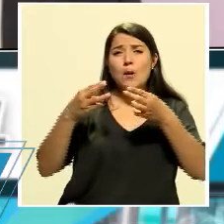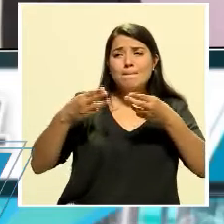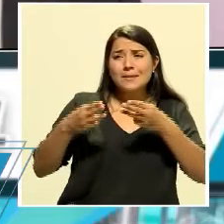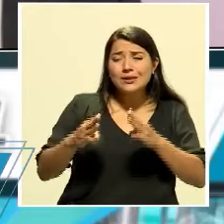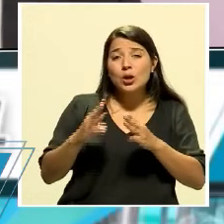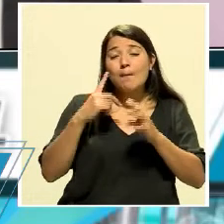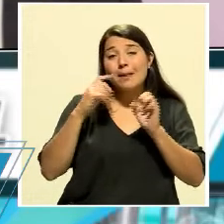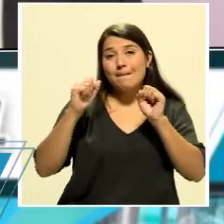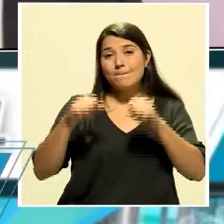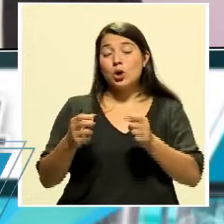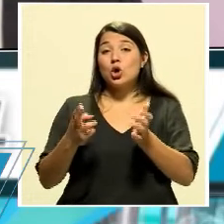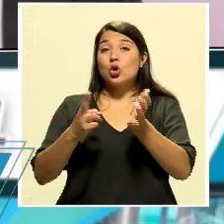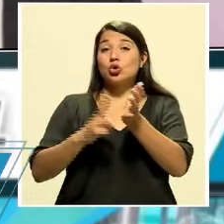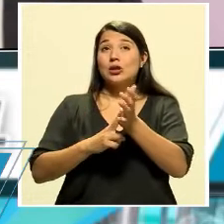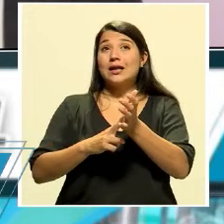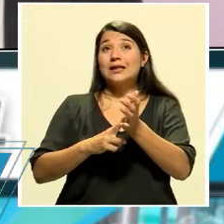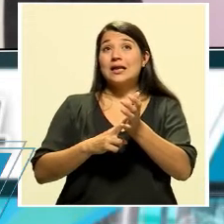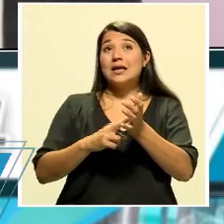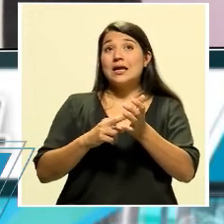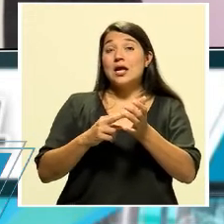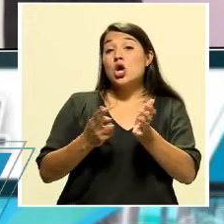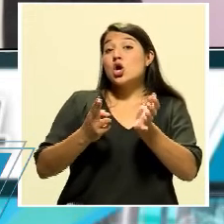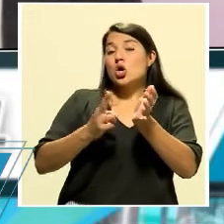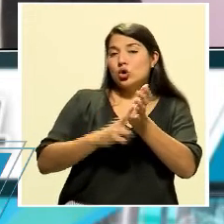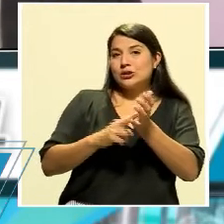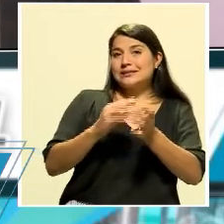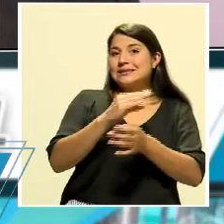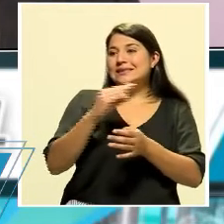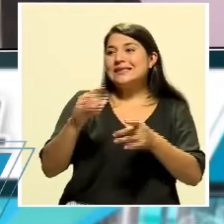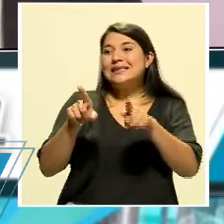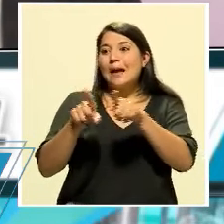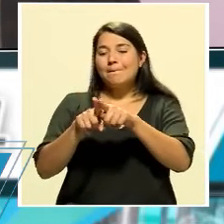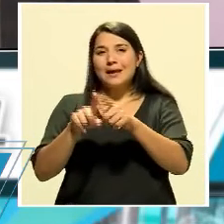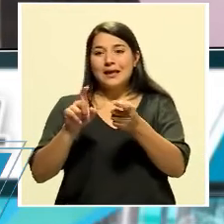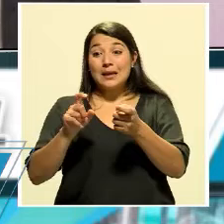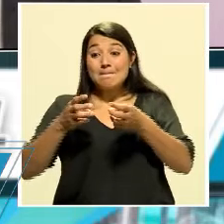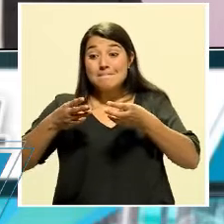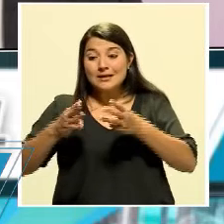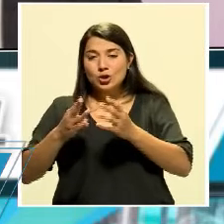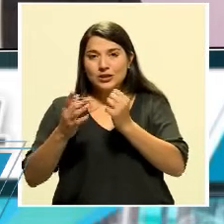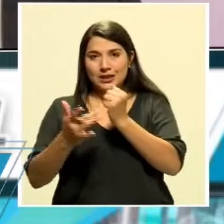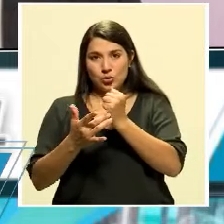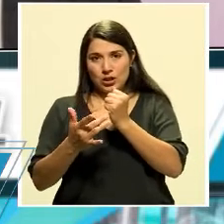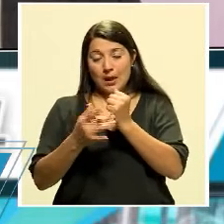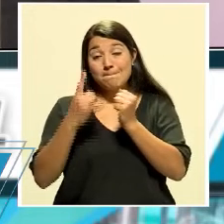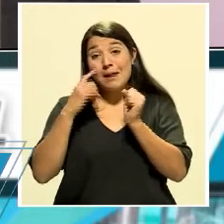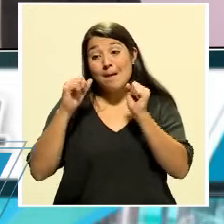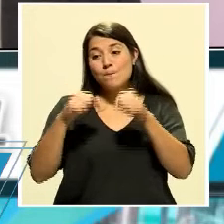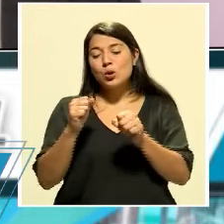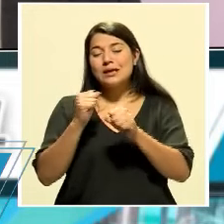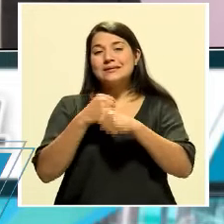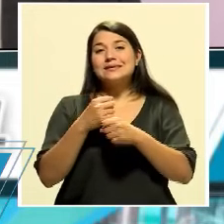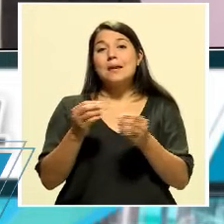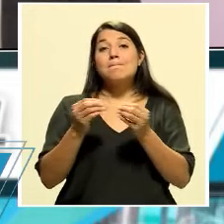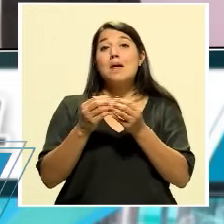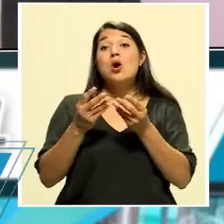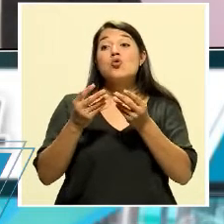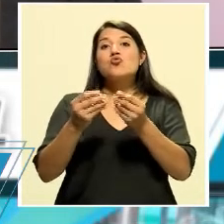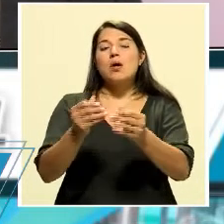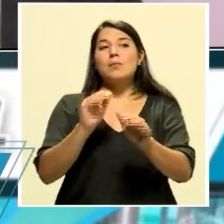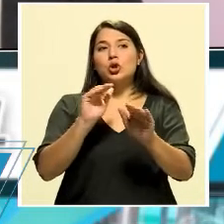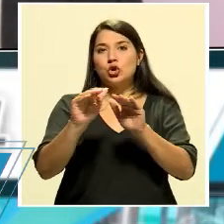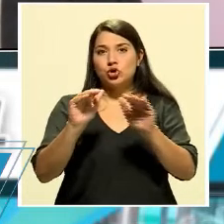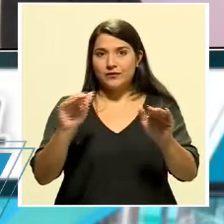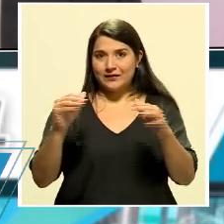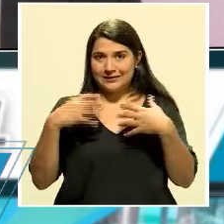contratación, y no solamente de contratación, sino más bien, como le digo, tecnológicos, que podemos echar mano para agilizar esas notificaciones,